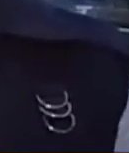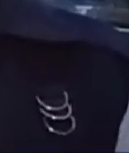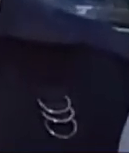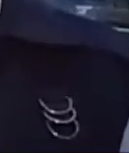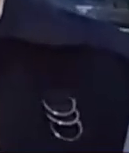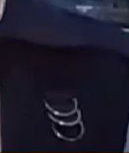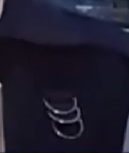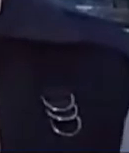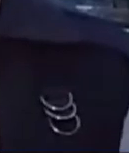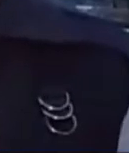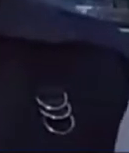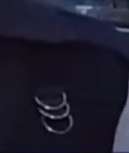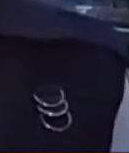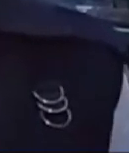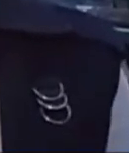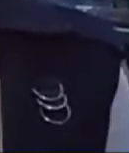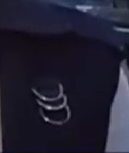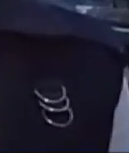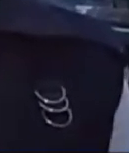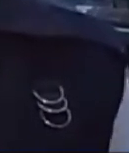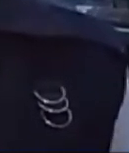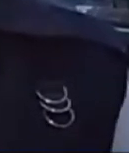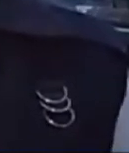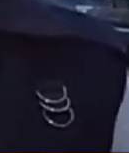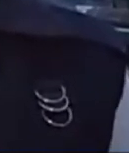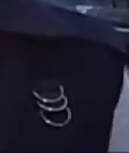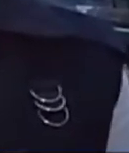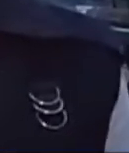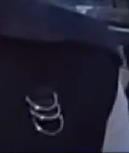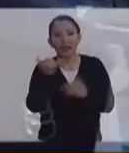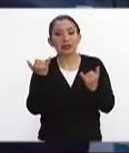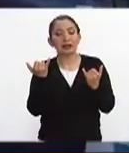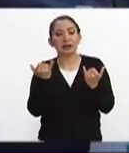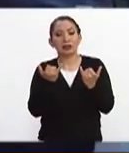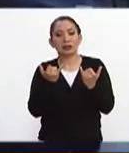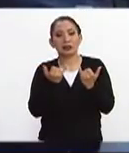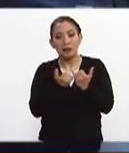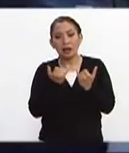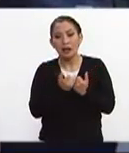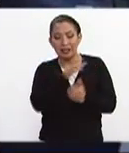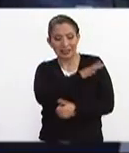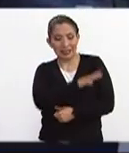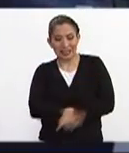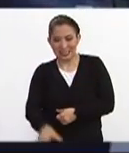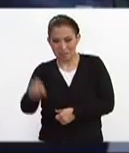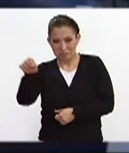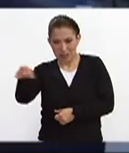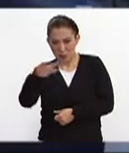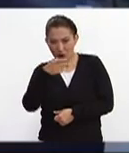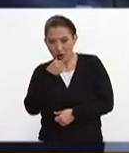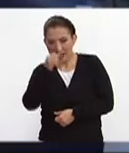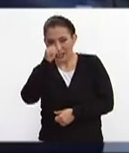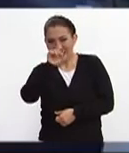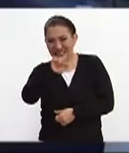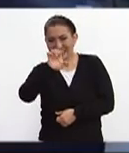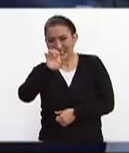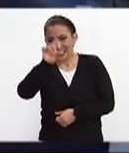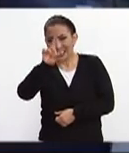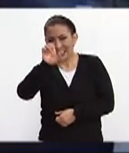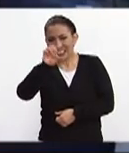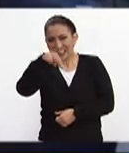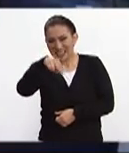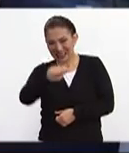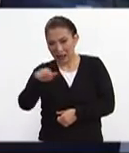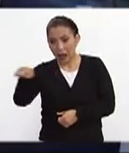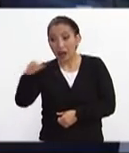para ayudar en estas labores comentarles igual que el general brigadier de la Secretaría de la Defensa